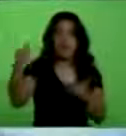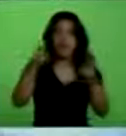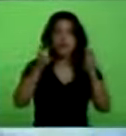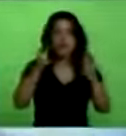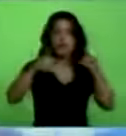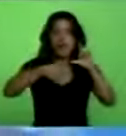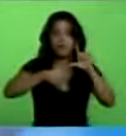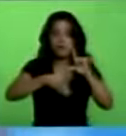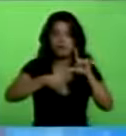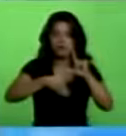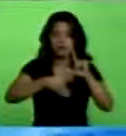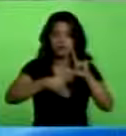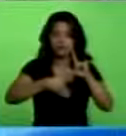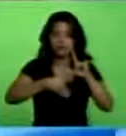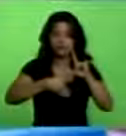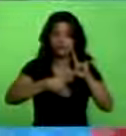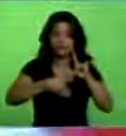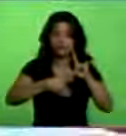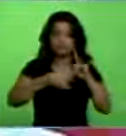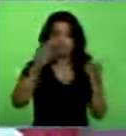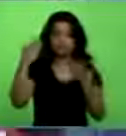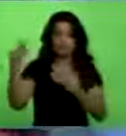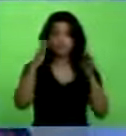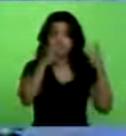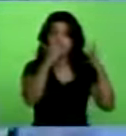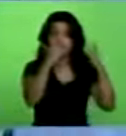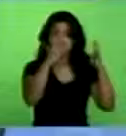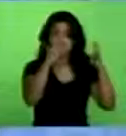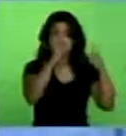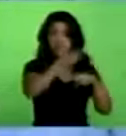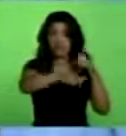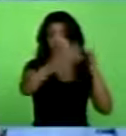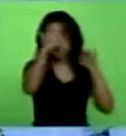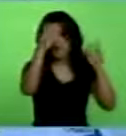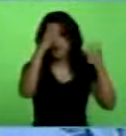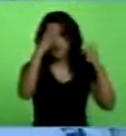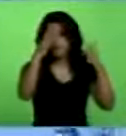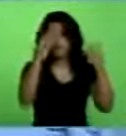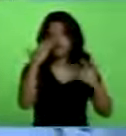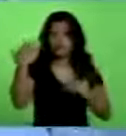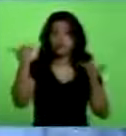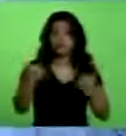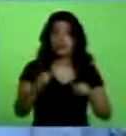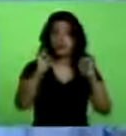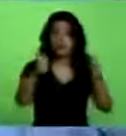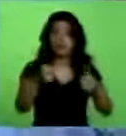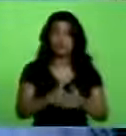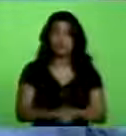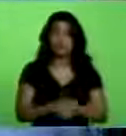la Nueva América, de Nuestra América, inmediatamente.